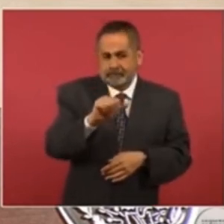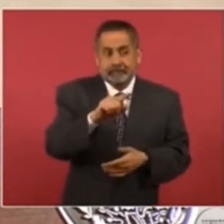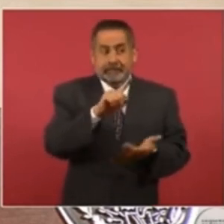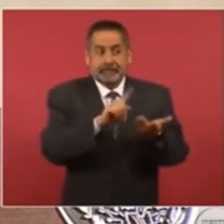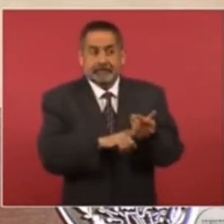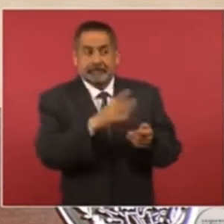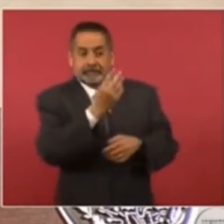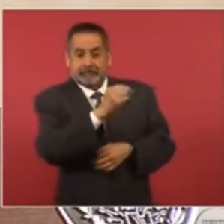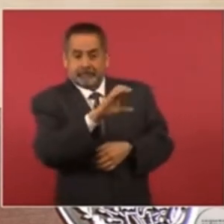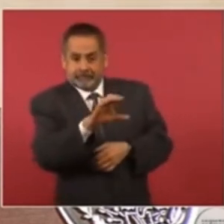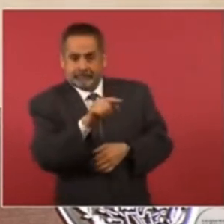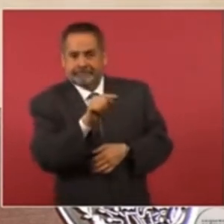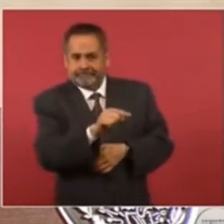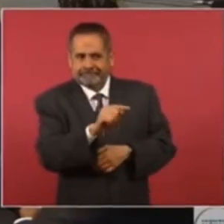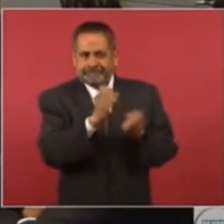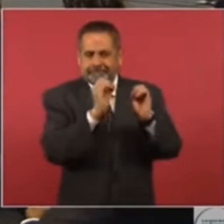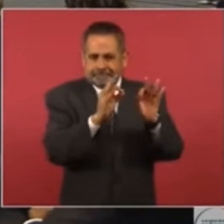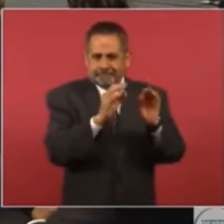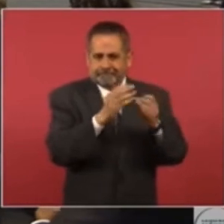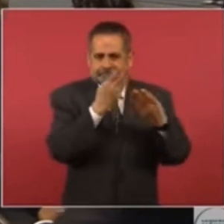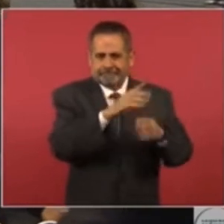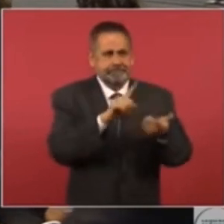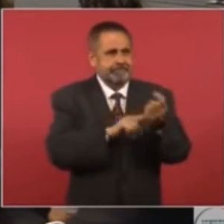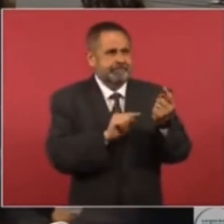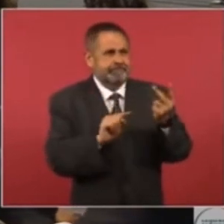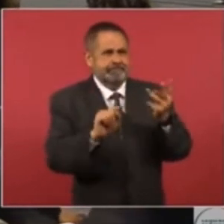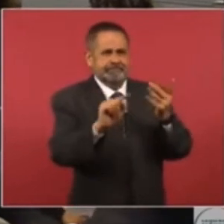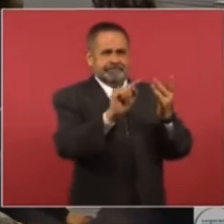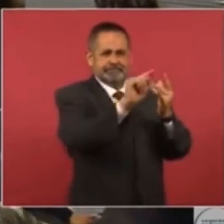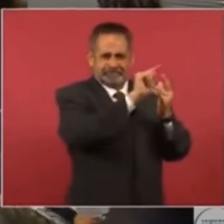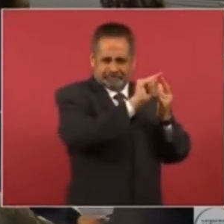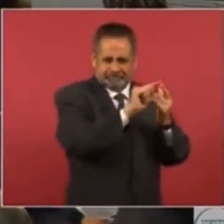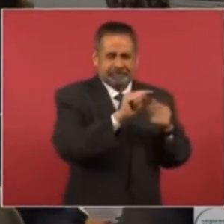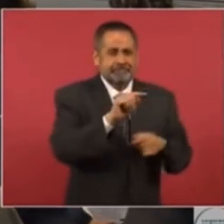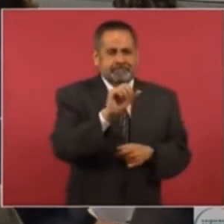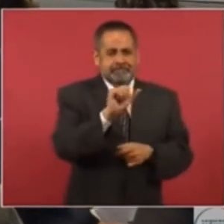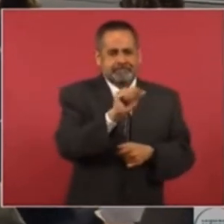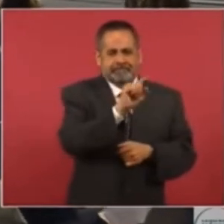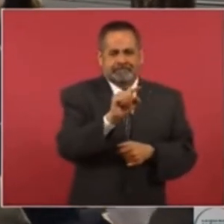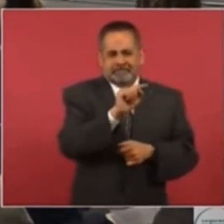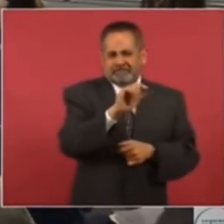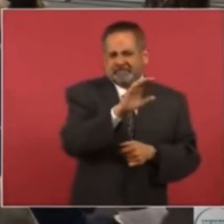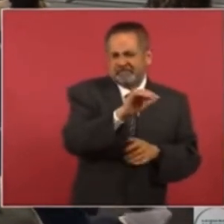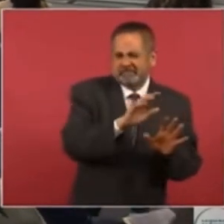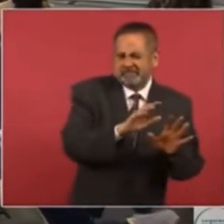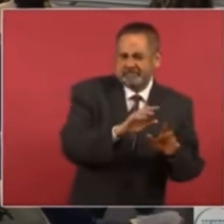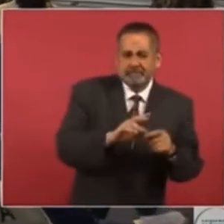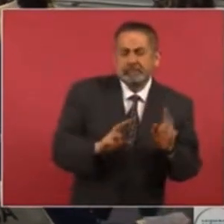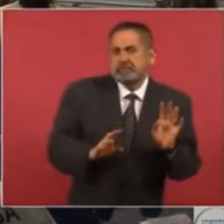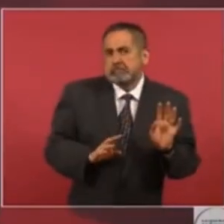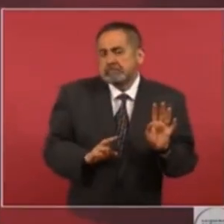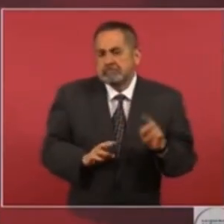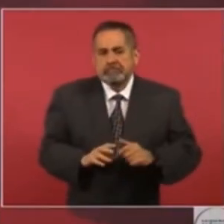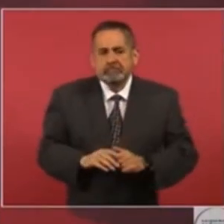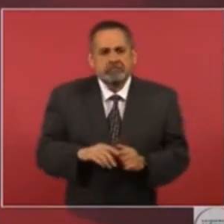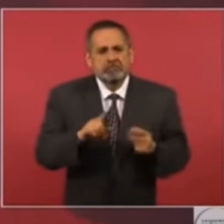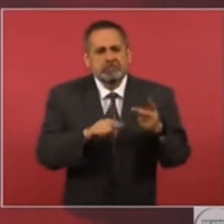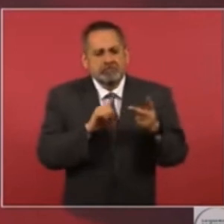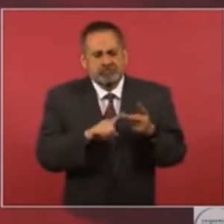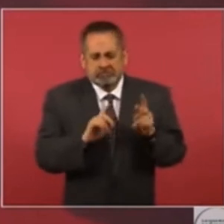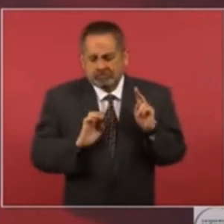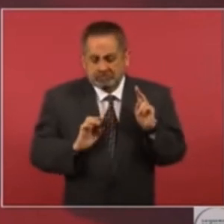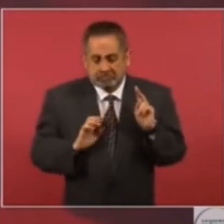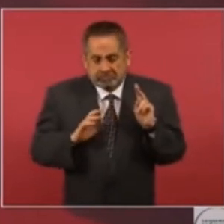en todo el país. No sé cuál es el otro